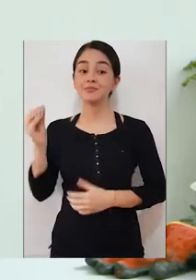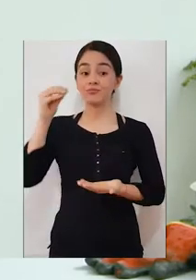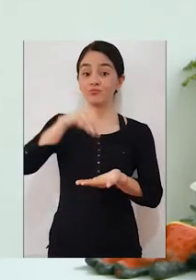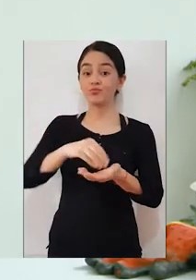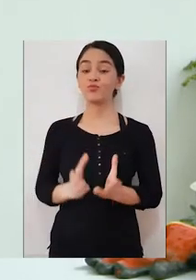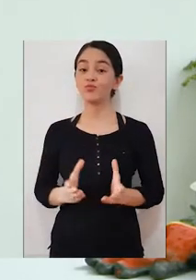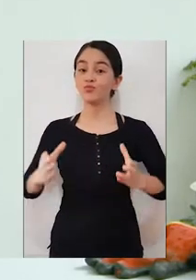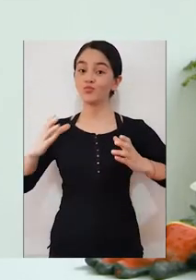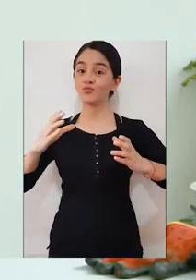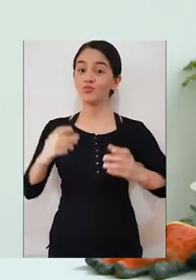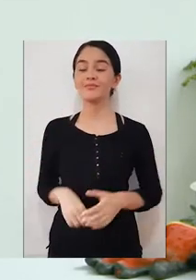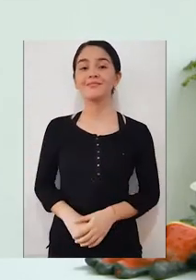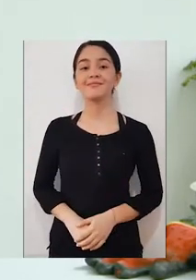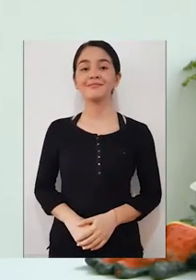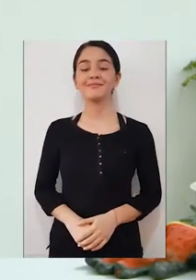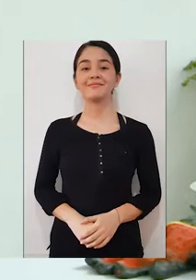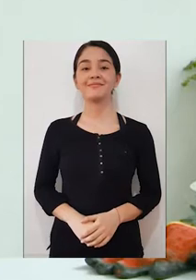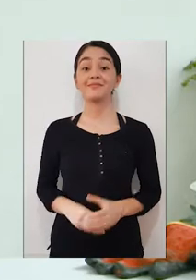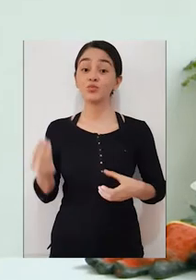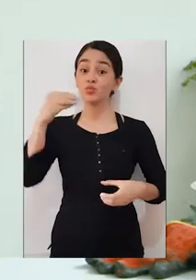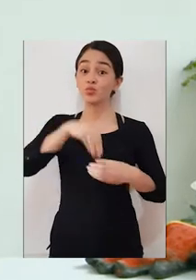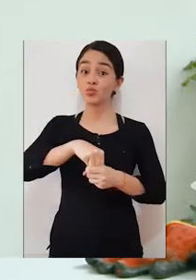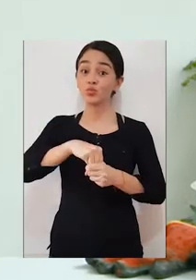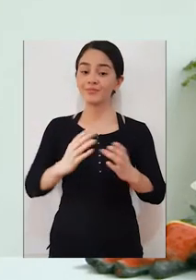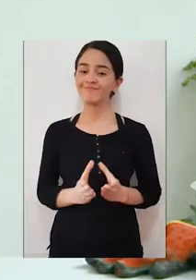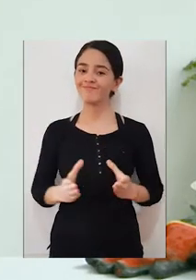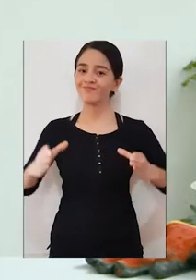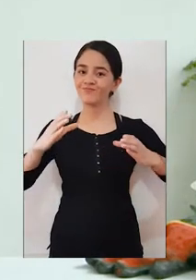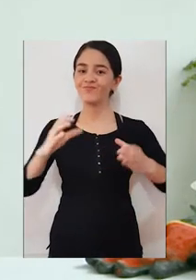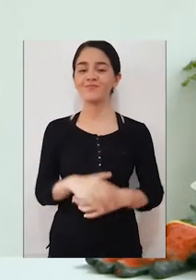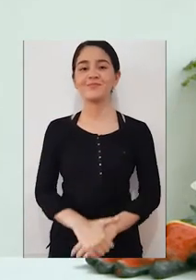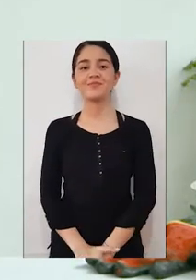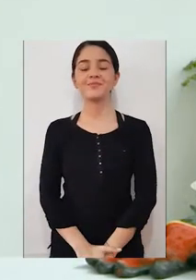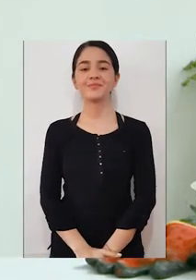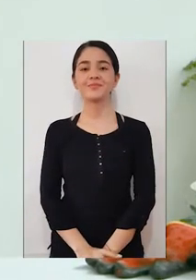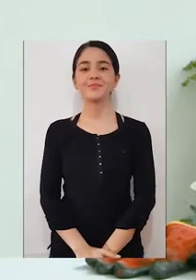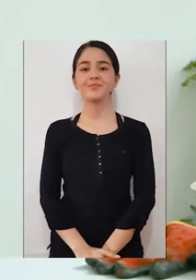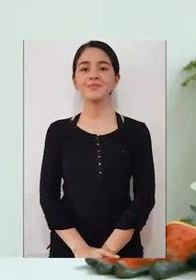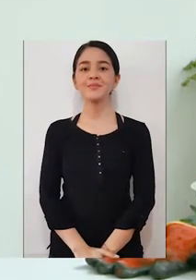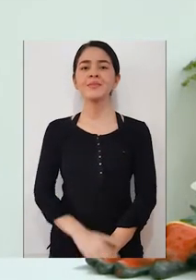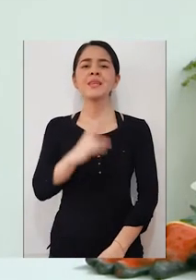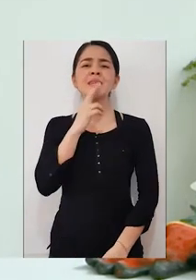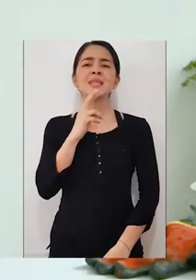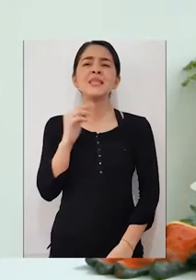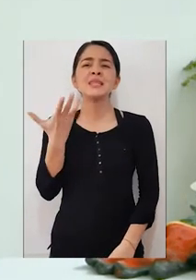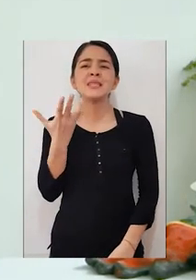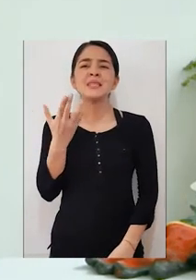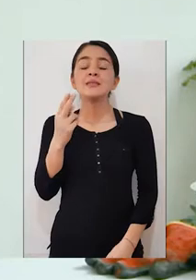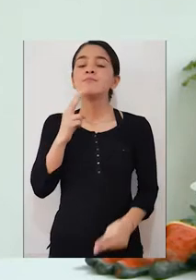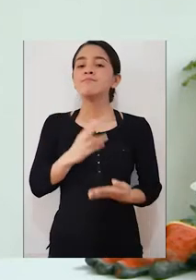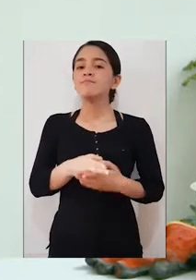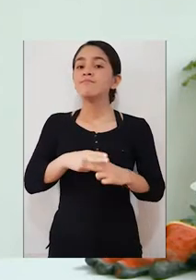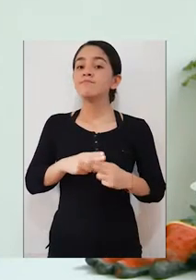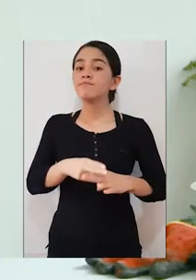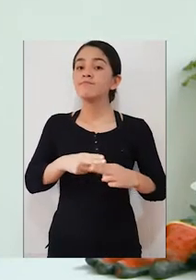dentro de nuestras placeteras, dentro de nuestros pequeños cuerpos. En el caso del tomate, vamos a tratar de cortarlos